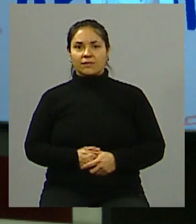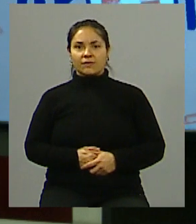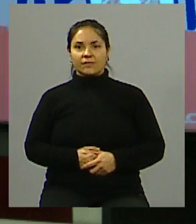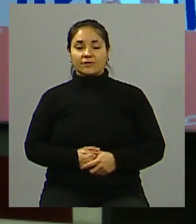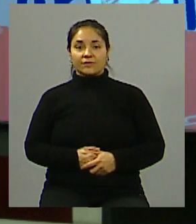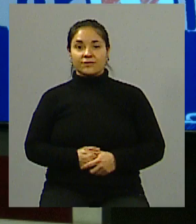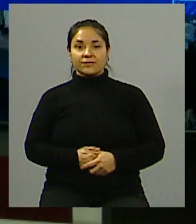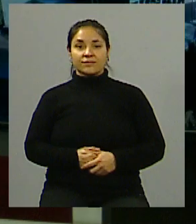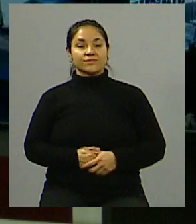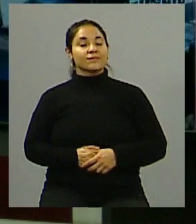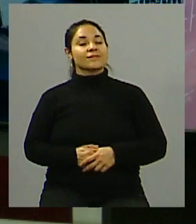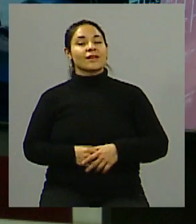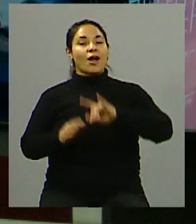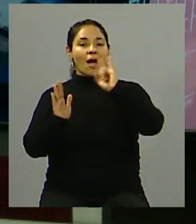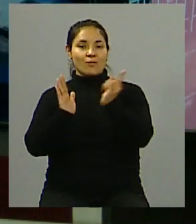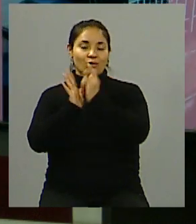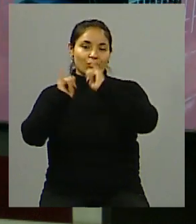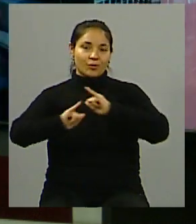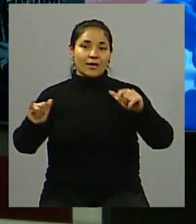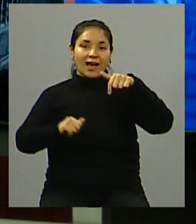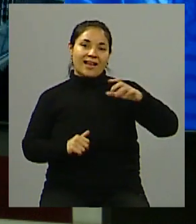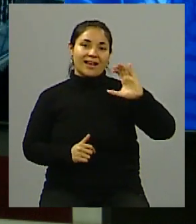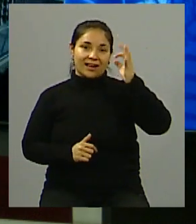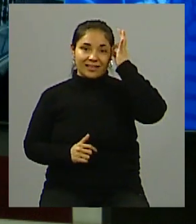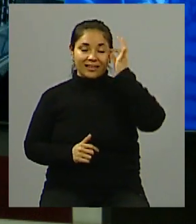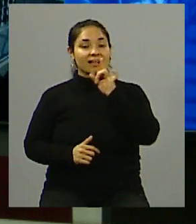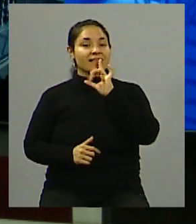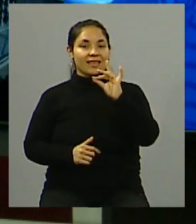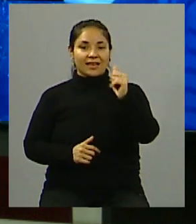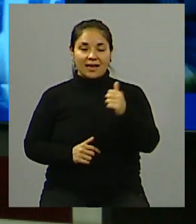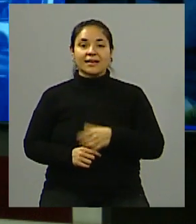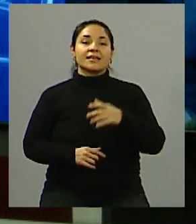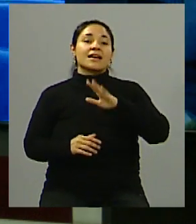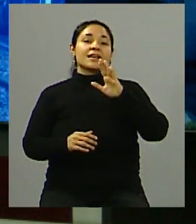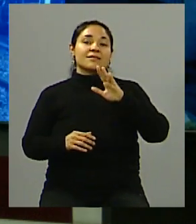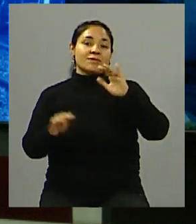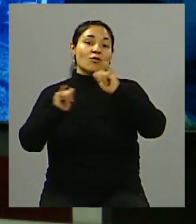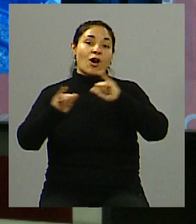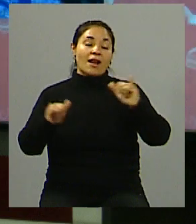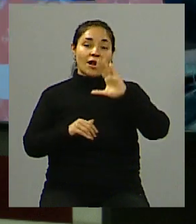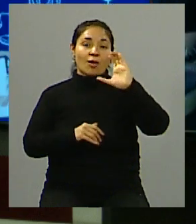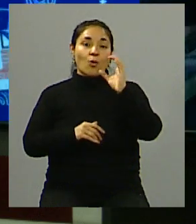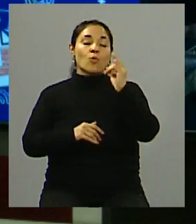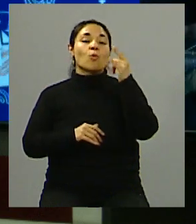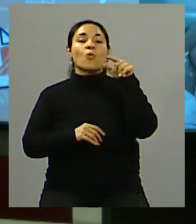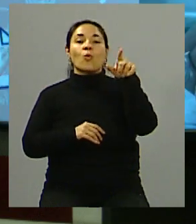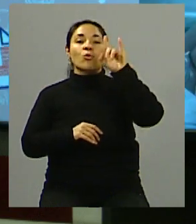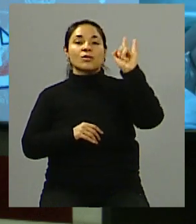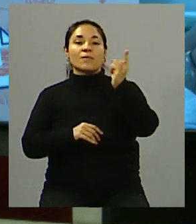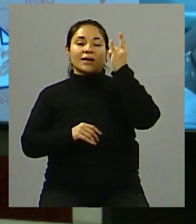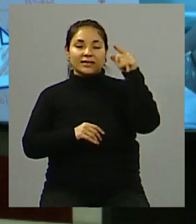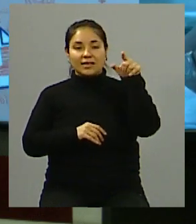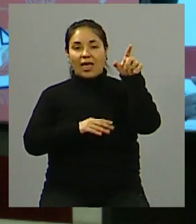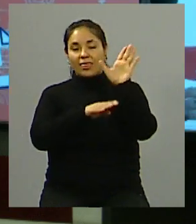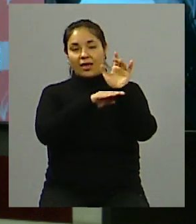Bueno, seguimos en Apuntes, aquí en el 30 de la TDA estamos en Señalú, al canal de la Universidad Nacional de Cuyo. Vamos a hablar de un tema del cual